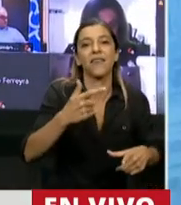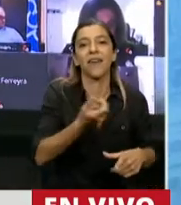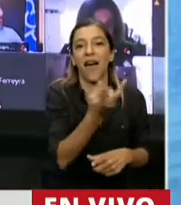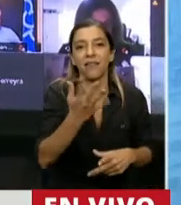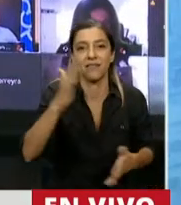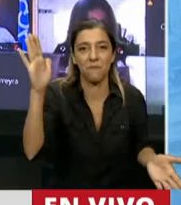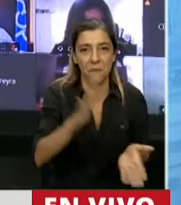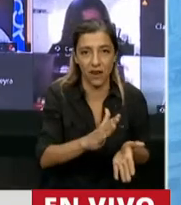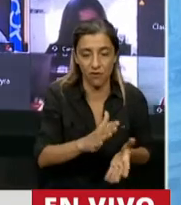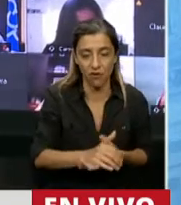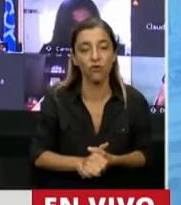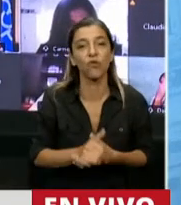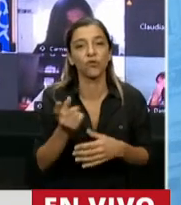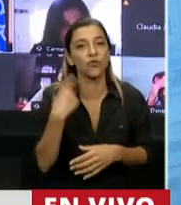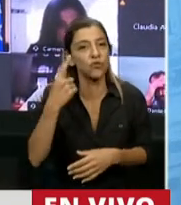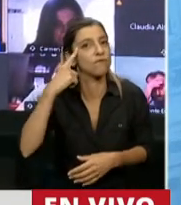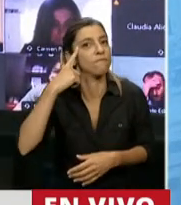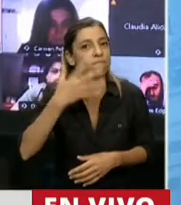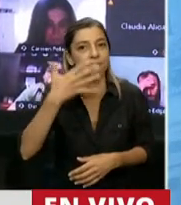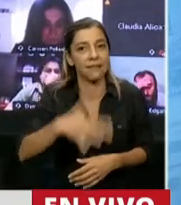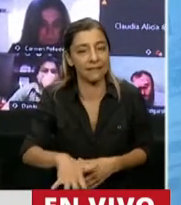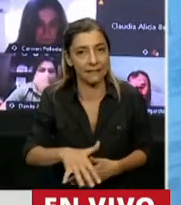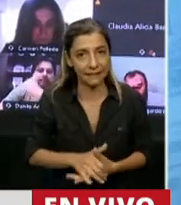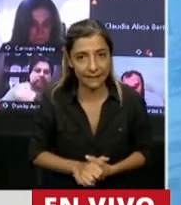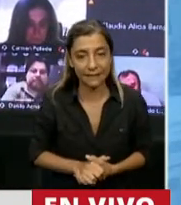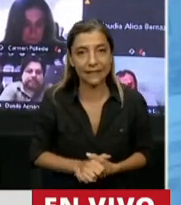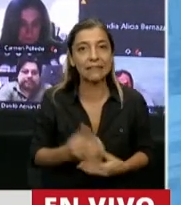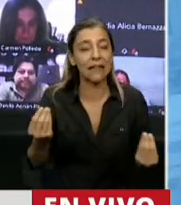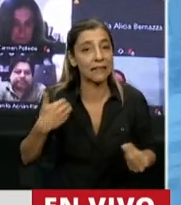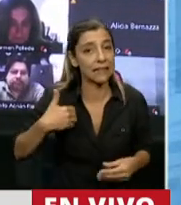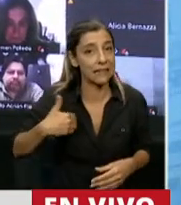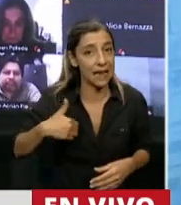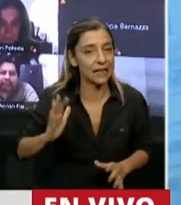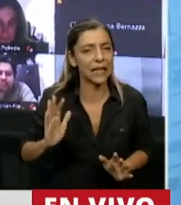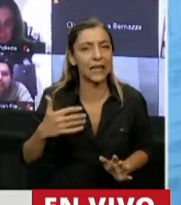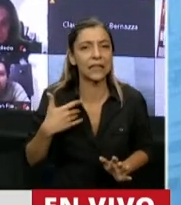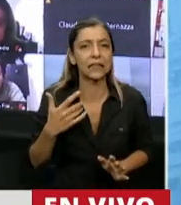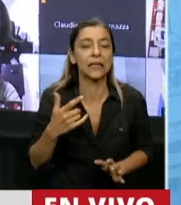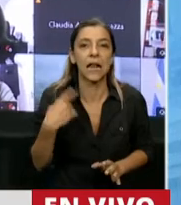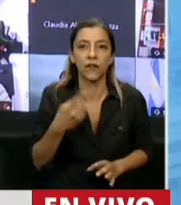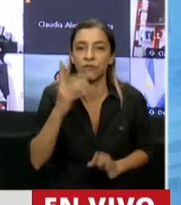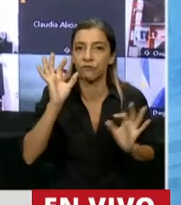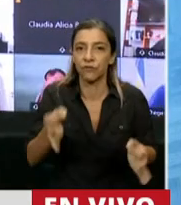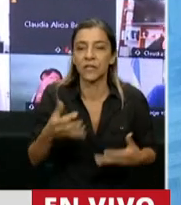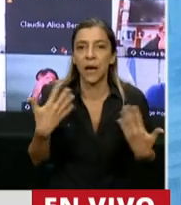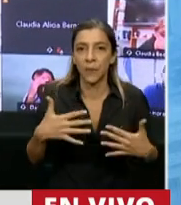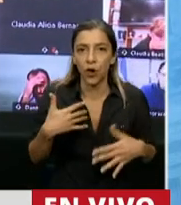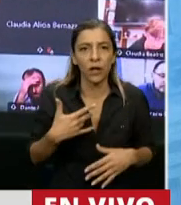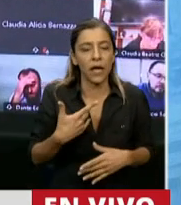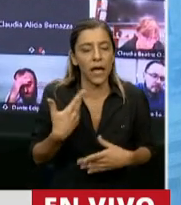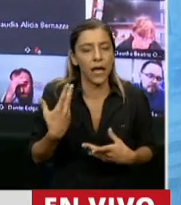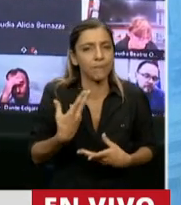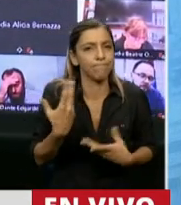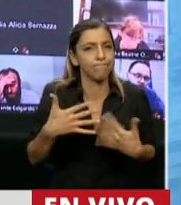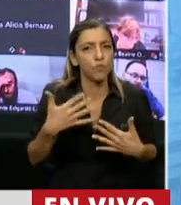conciencia de lo que estamos hablando, que Argentina está claramente por encima de la media de la región en el consumo de